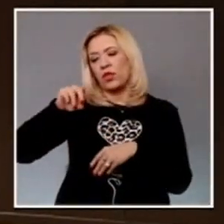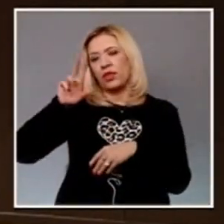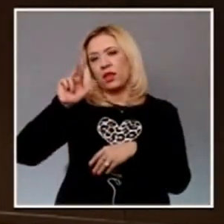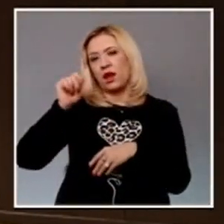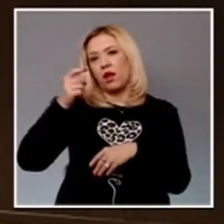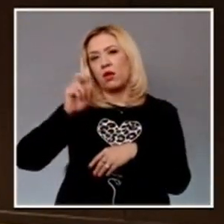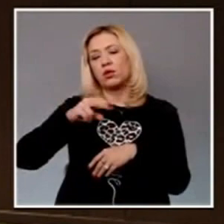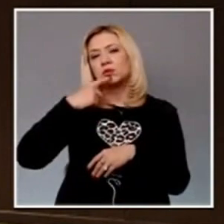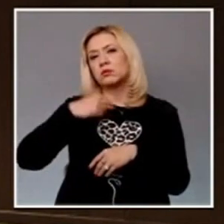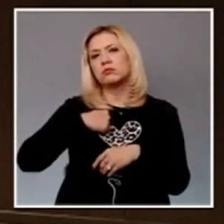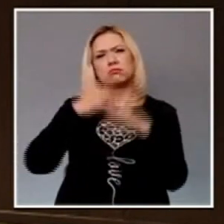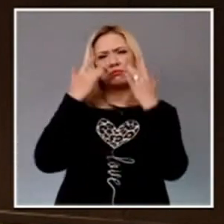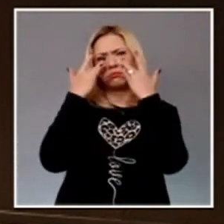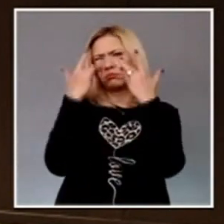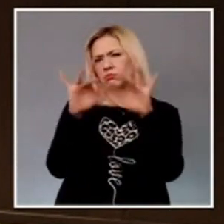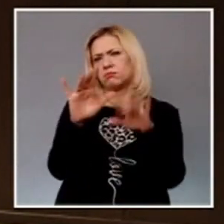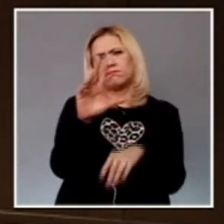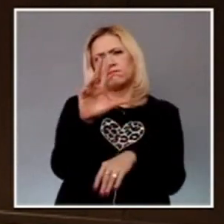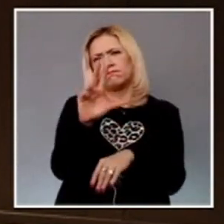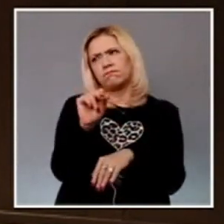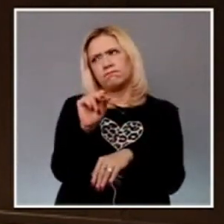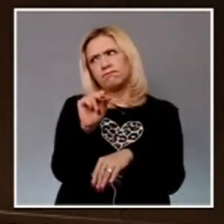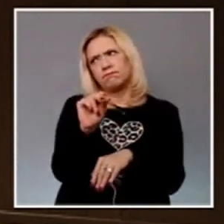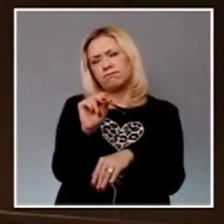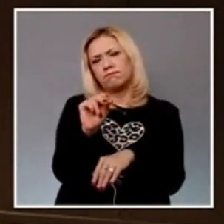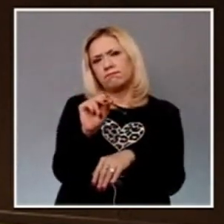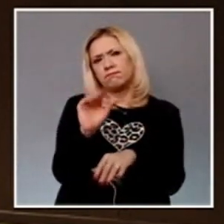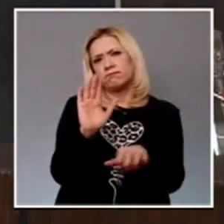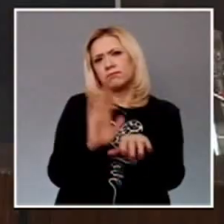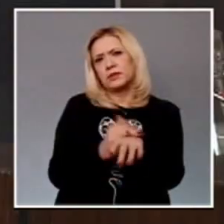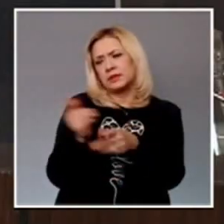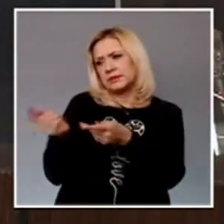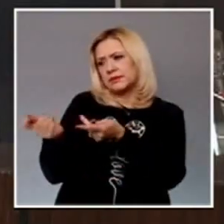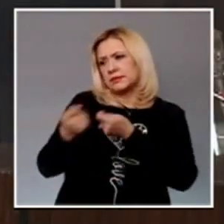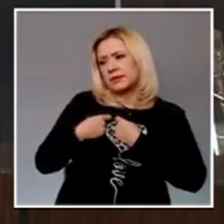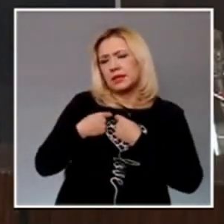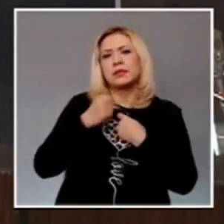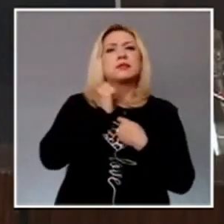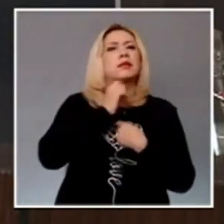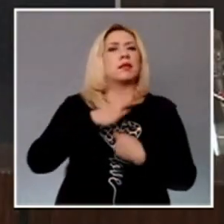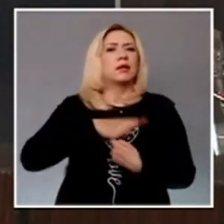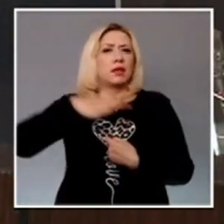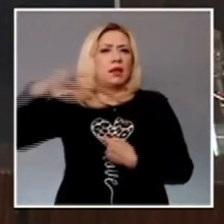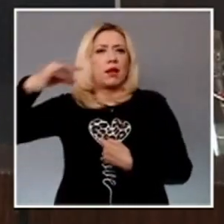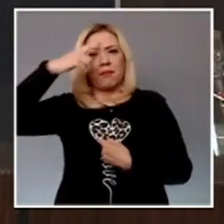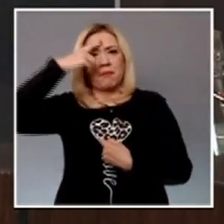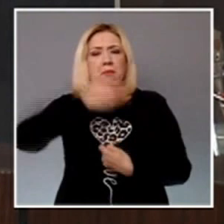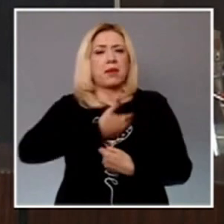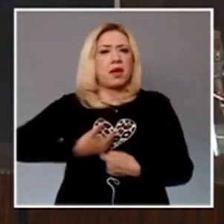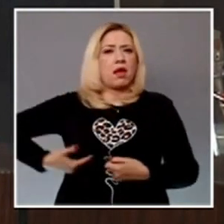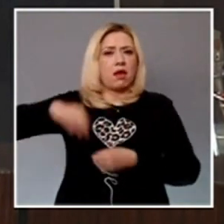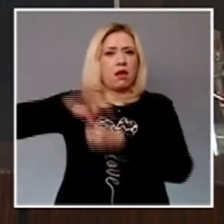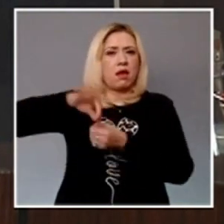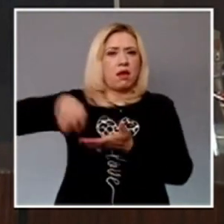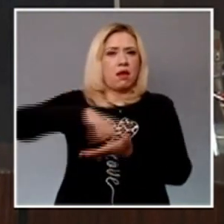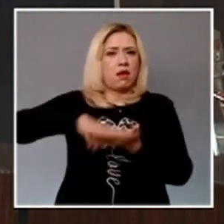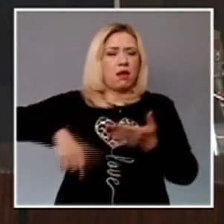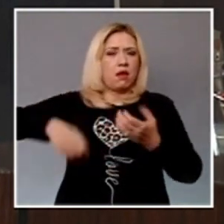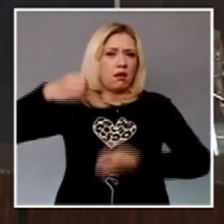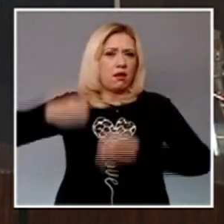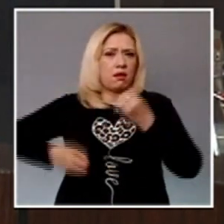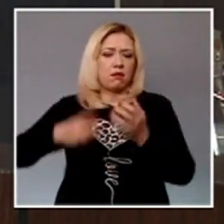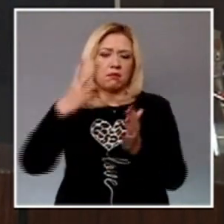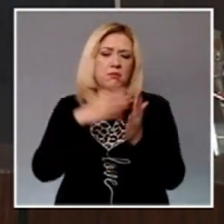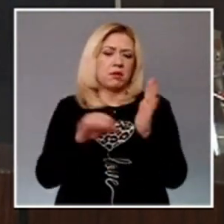magistrado electoral que le fue conferido por el Senado desde 2016. Agregó que convocará la reanudación de la sesión que inició el